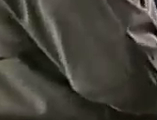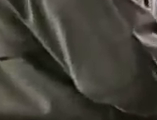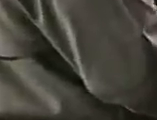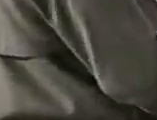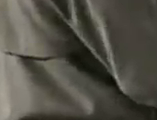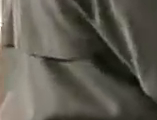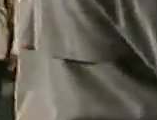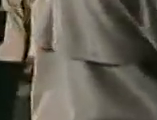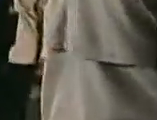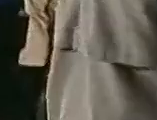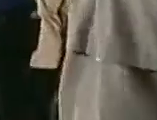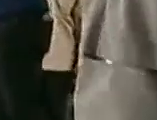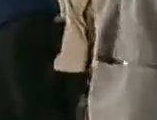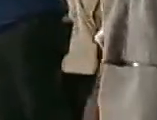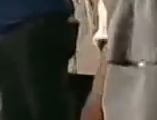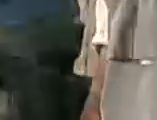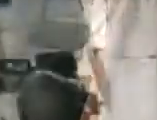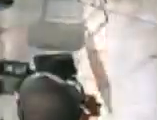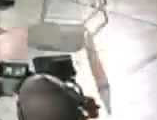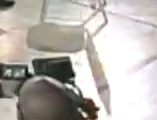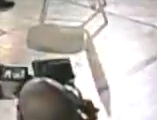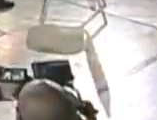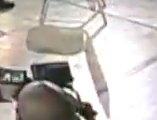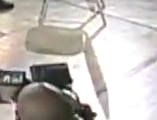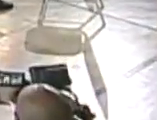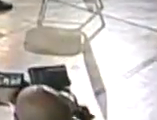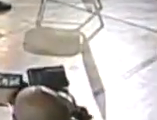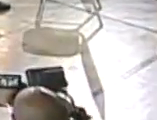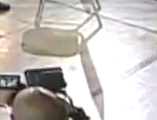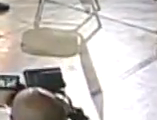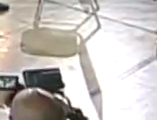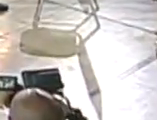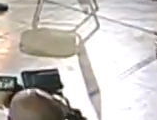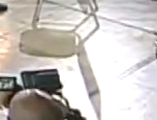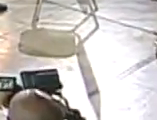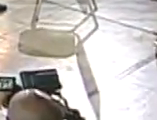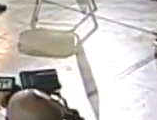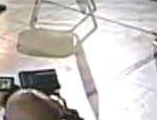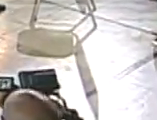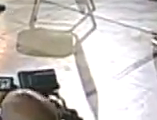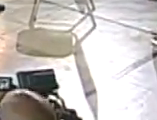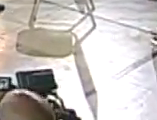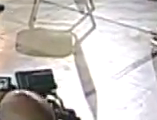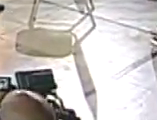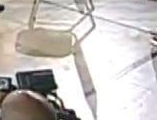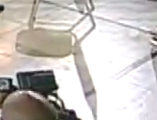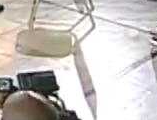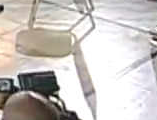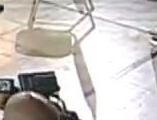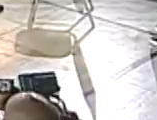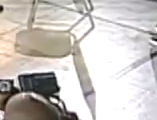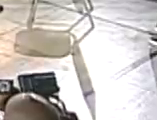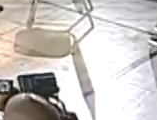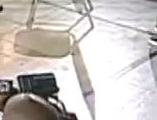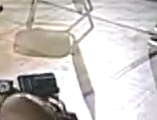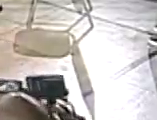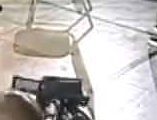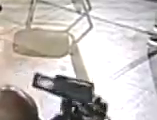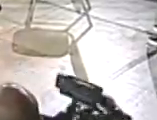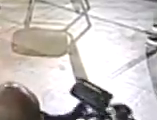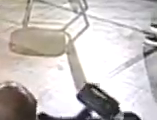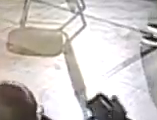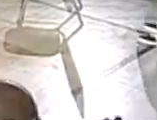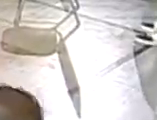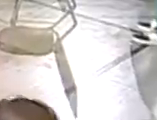al presidente de la República dando saludos, también compartiendo con la juventud que ha